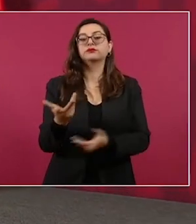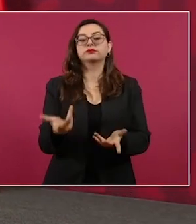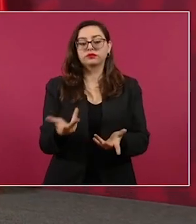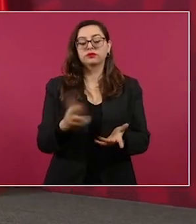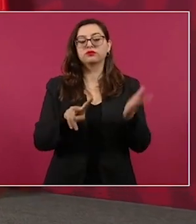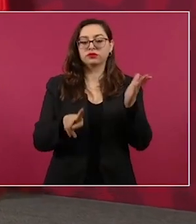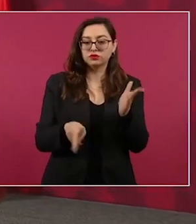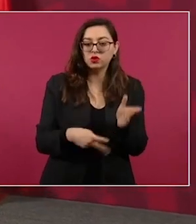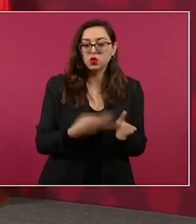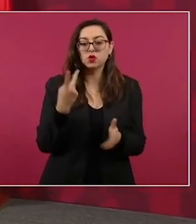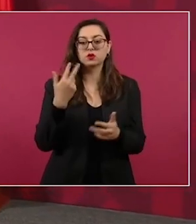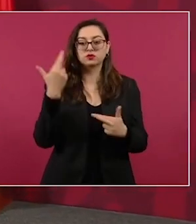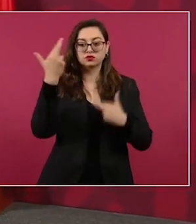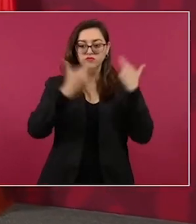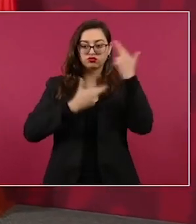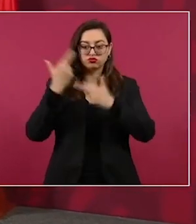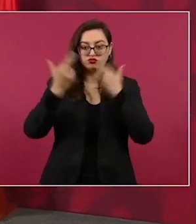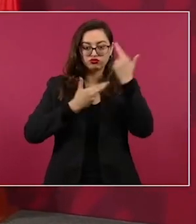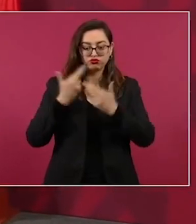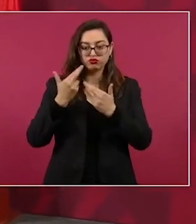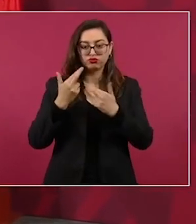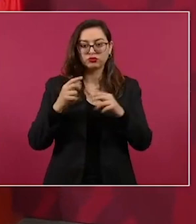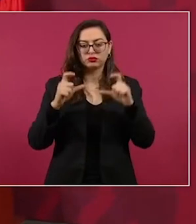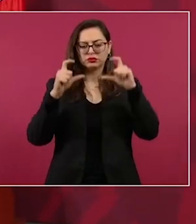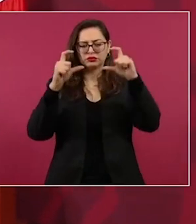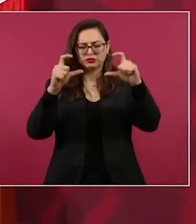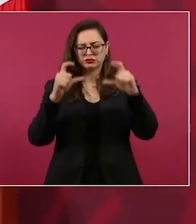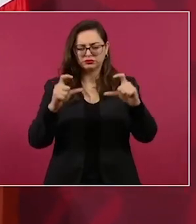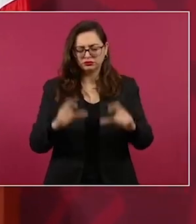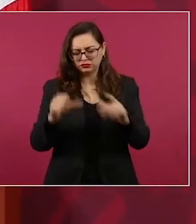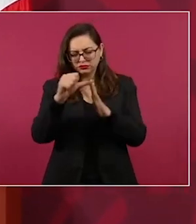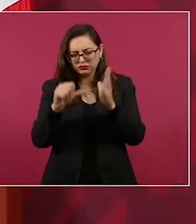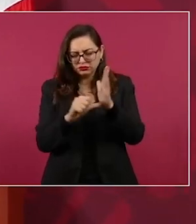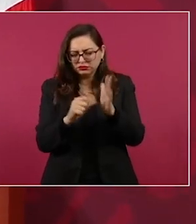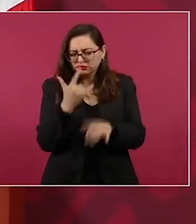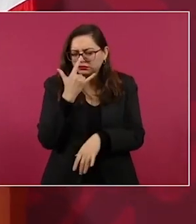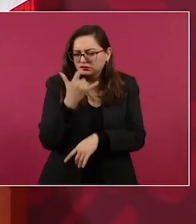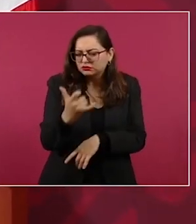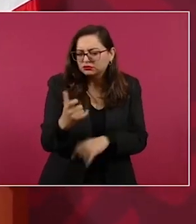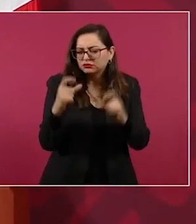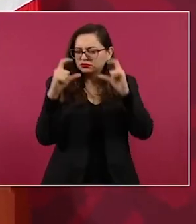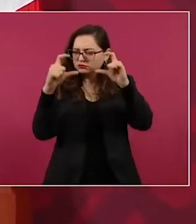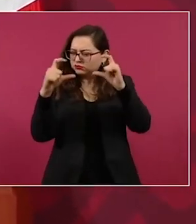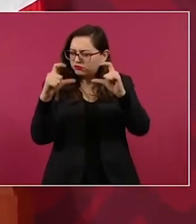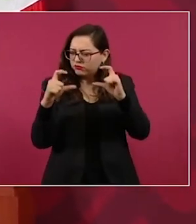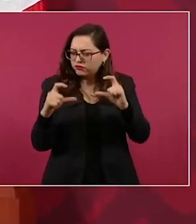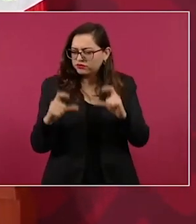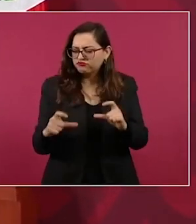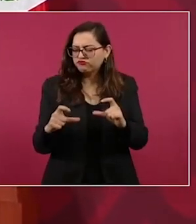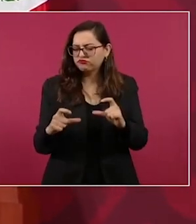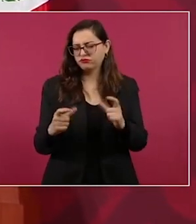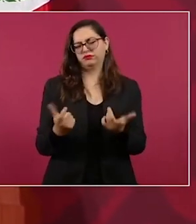de los artículos o del